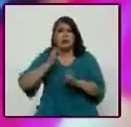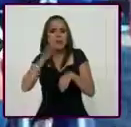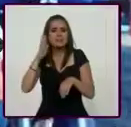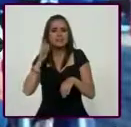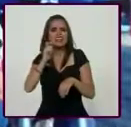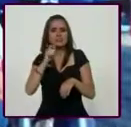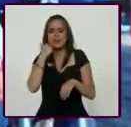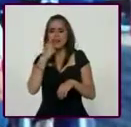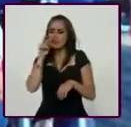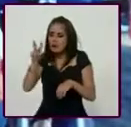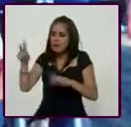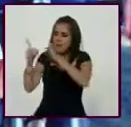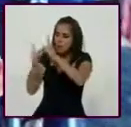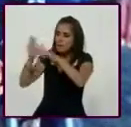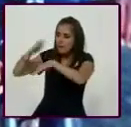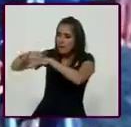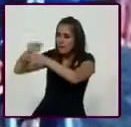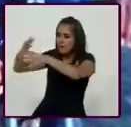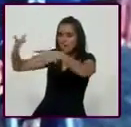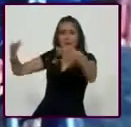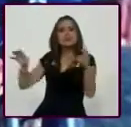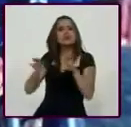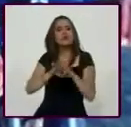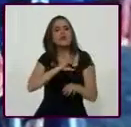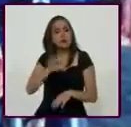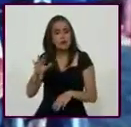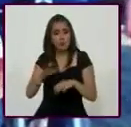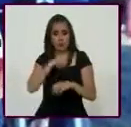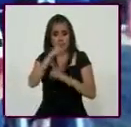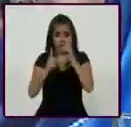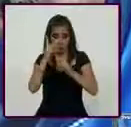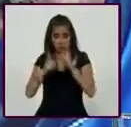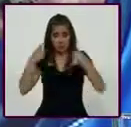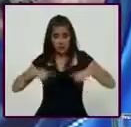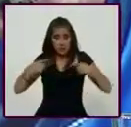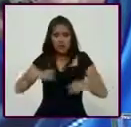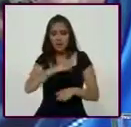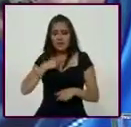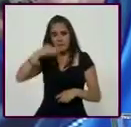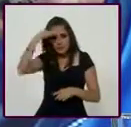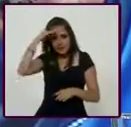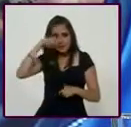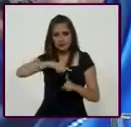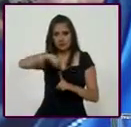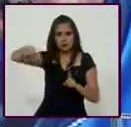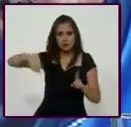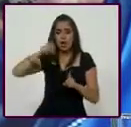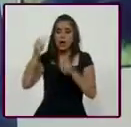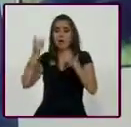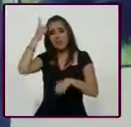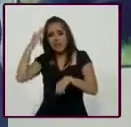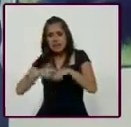este tema. Que además es algo muy importante, después de que son deportistas, uno debe de seguir pensando en ellos, no todos pueden ser directivos o